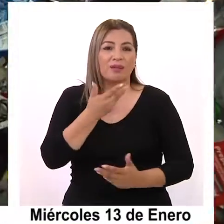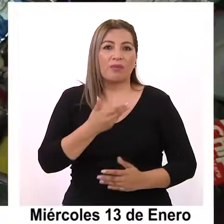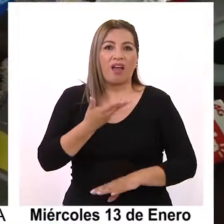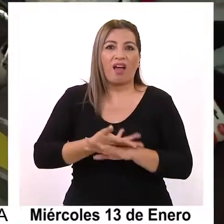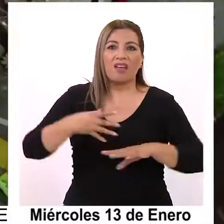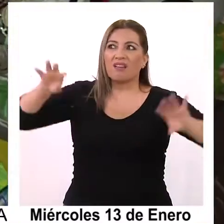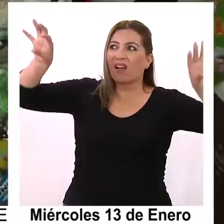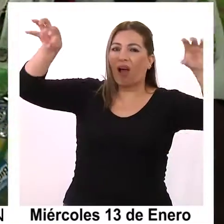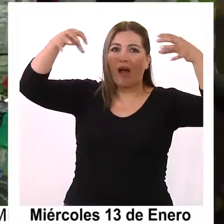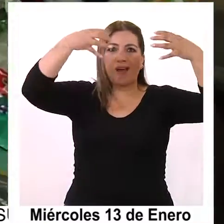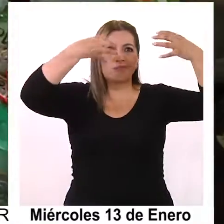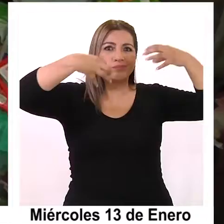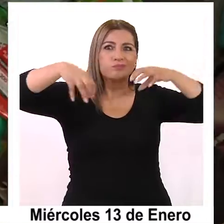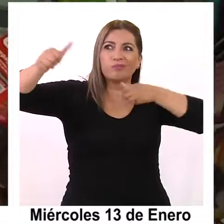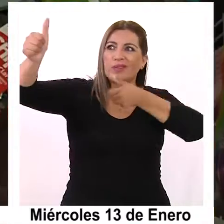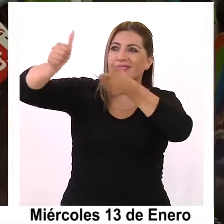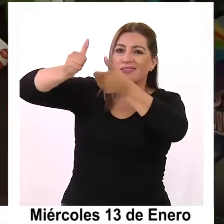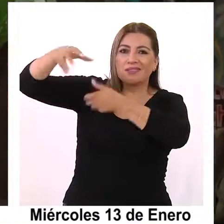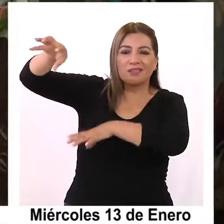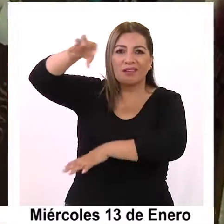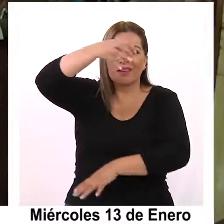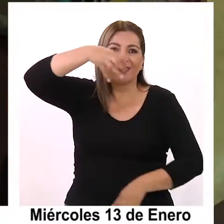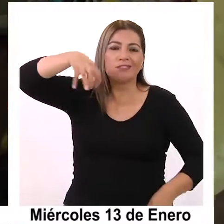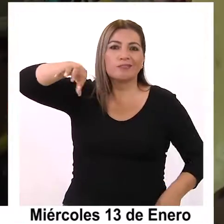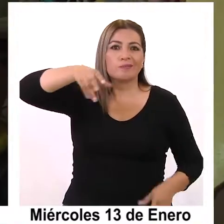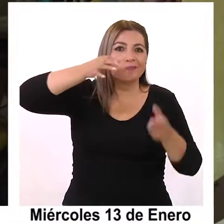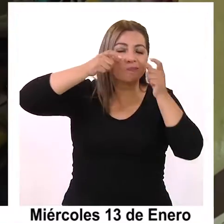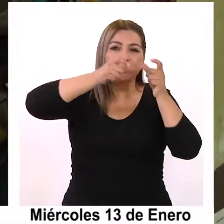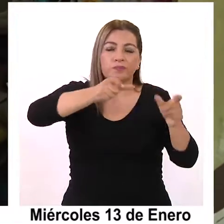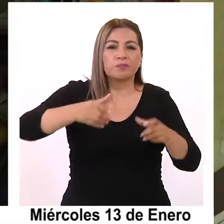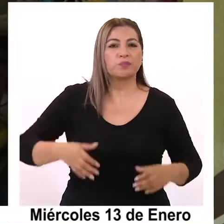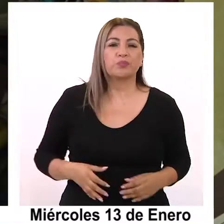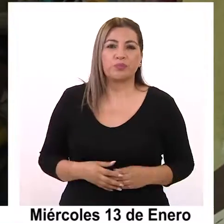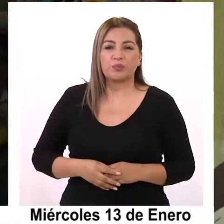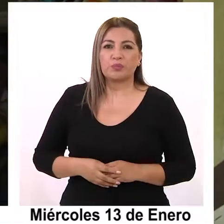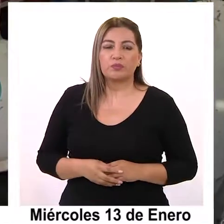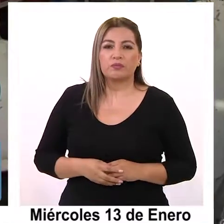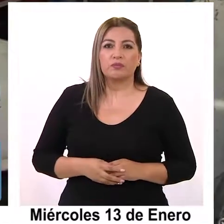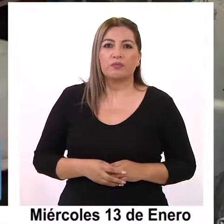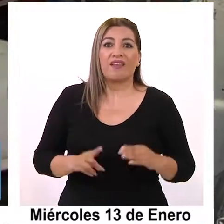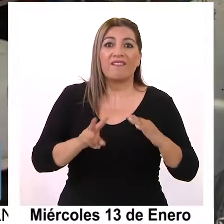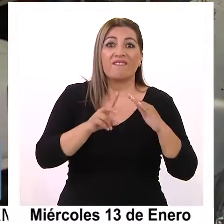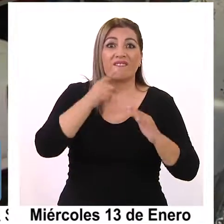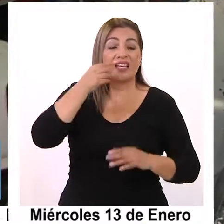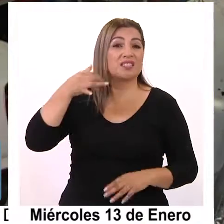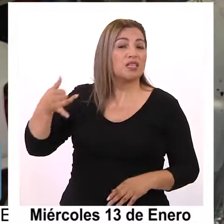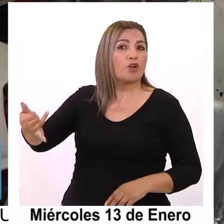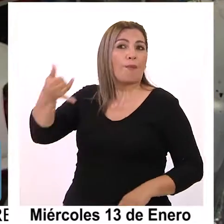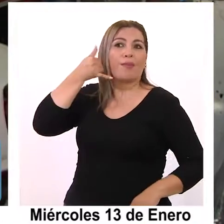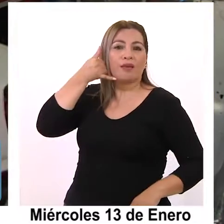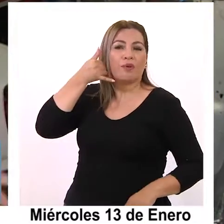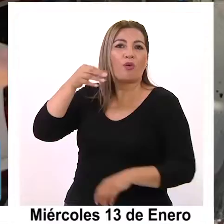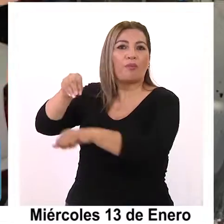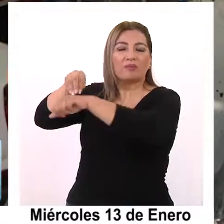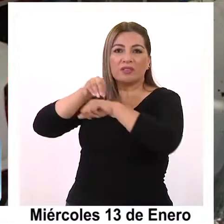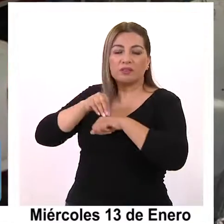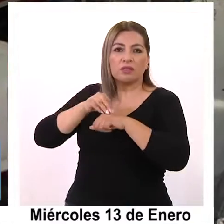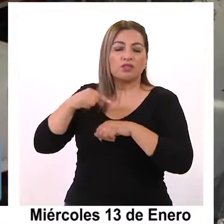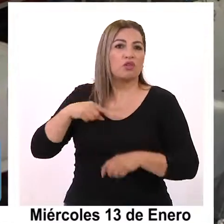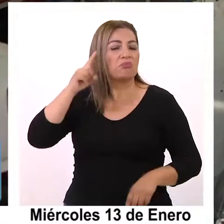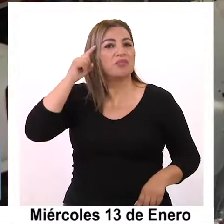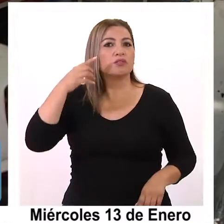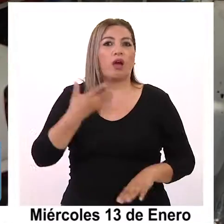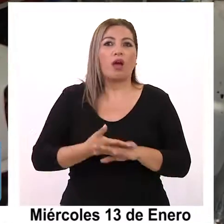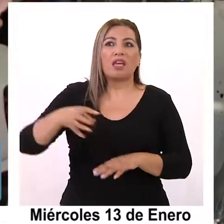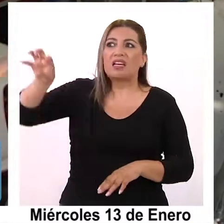cámaras de seguridad a pocos metros del lugar donde se encuentra su robado kiosco. Me llamaron mis vecinos, ellos me llamaron, porque yo supongo